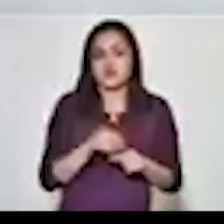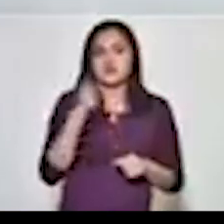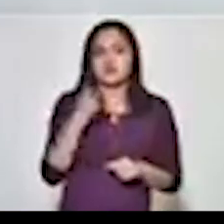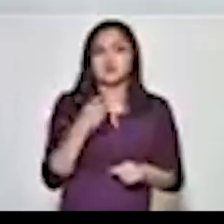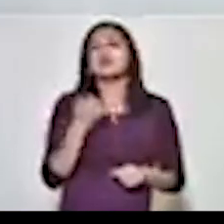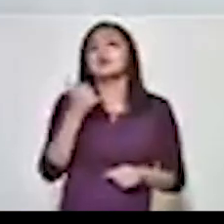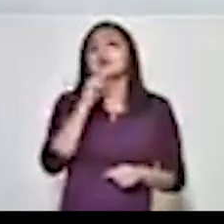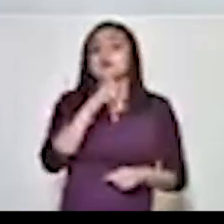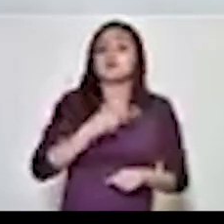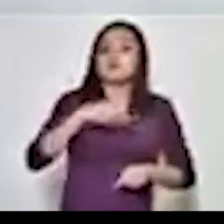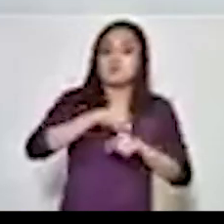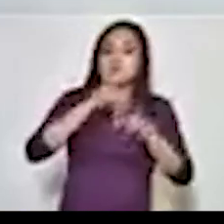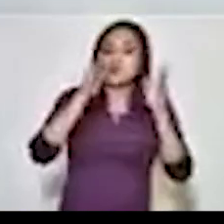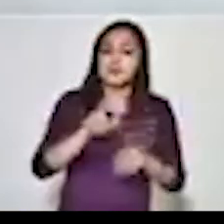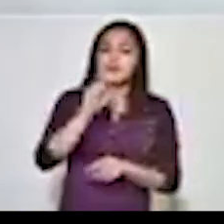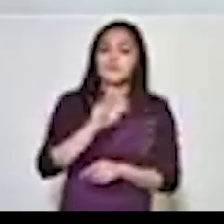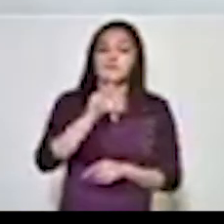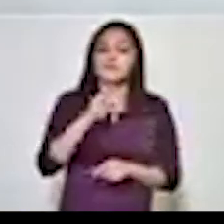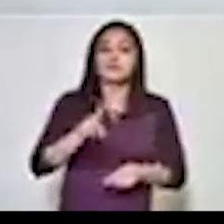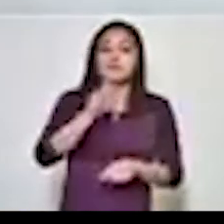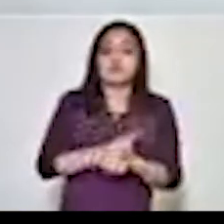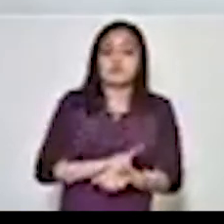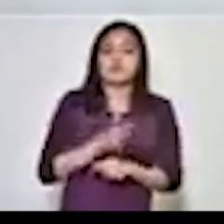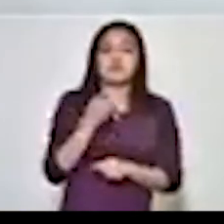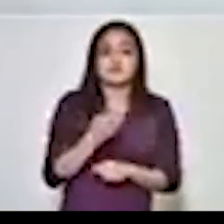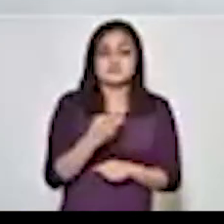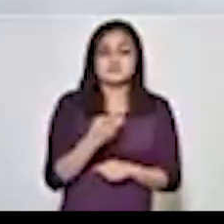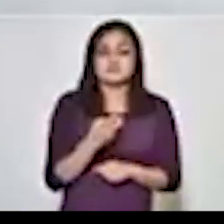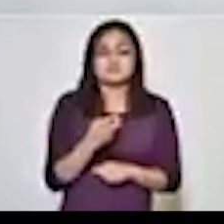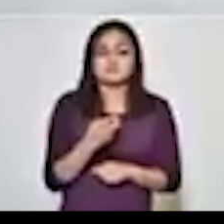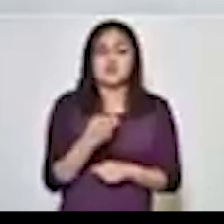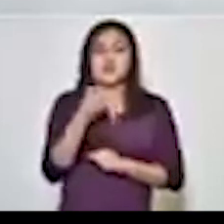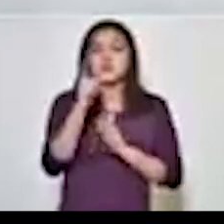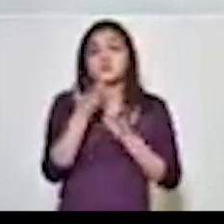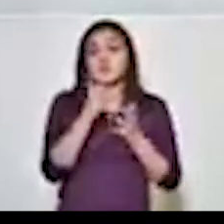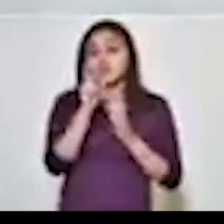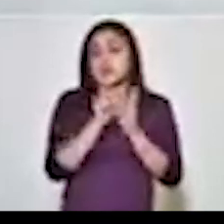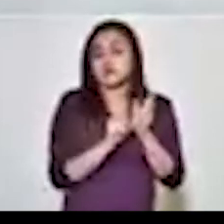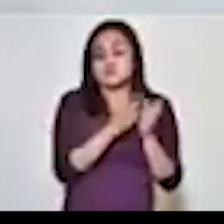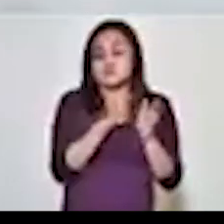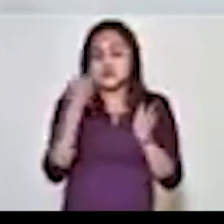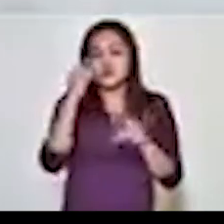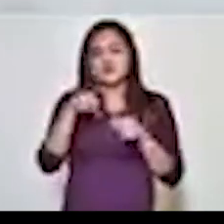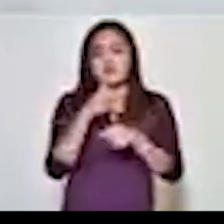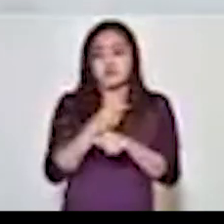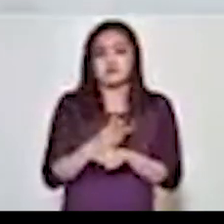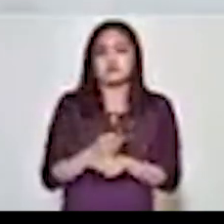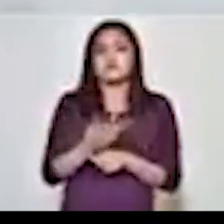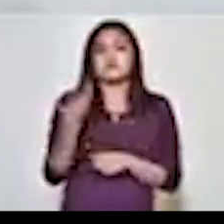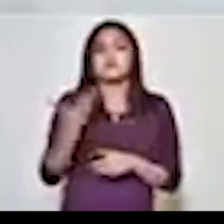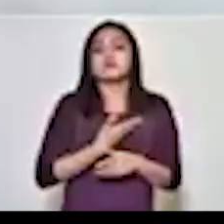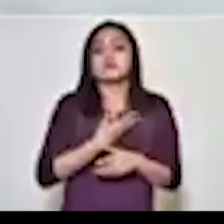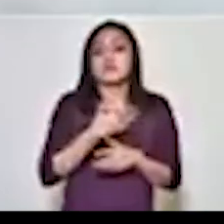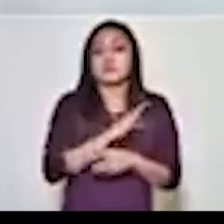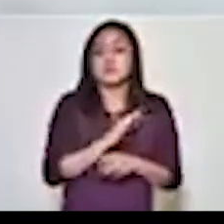y se tiene que aplicar a los veintiocho días esta vacuna y tienen una efectividad